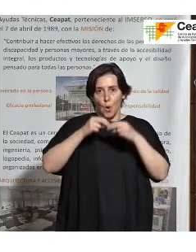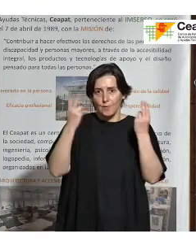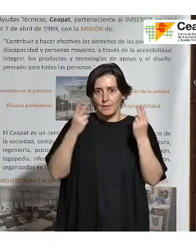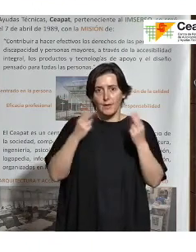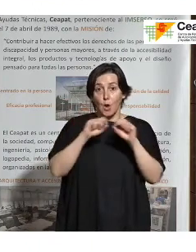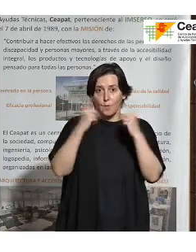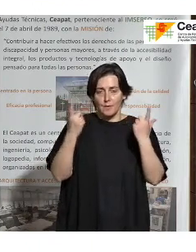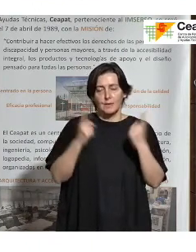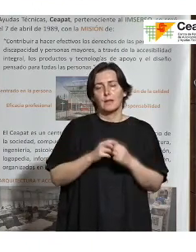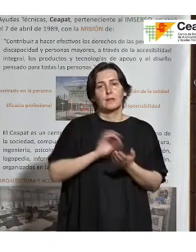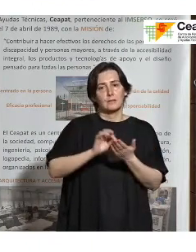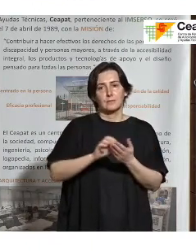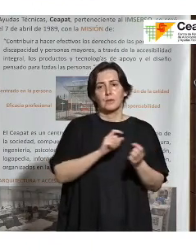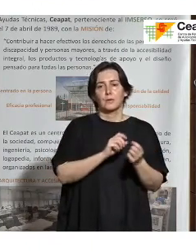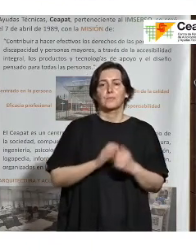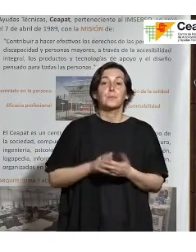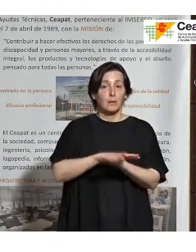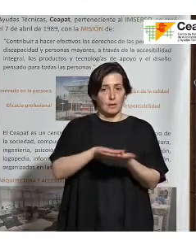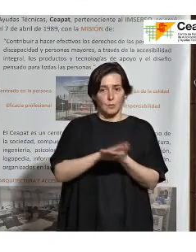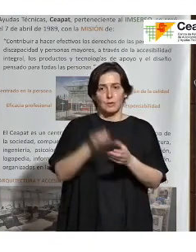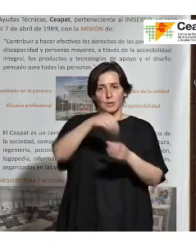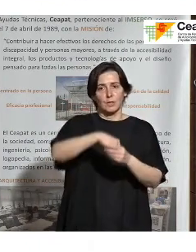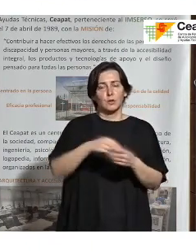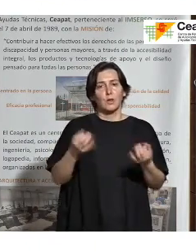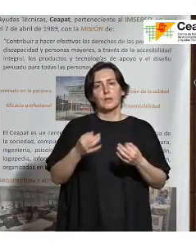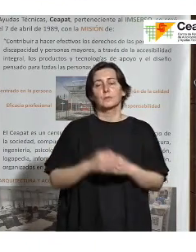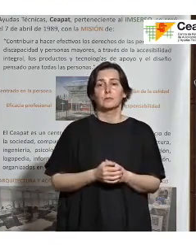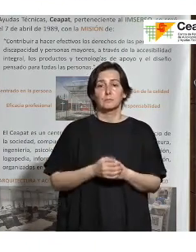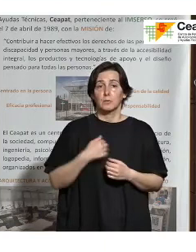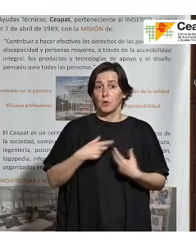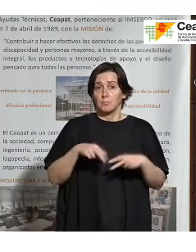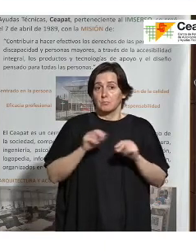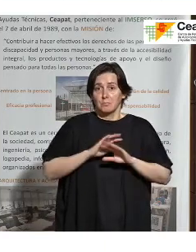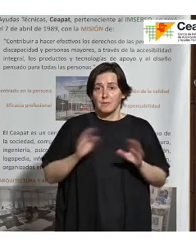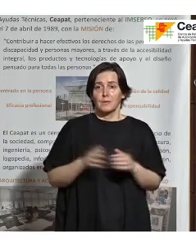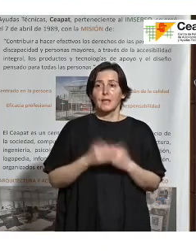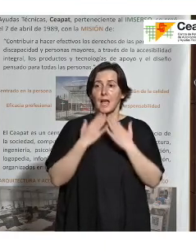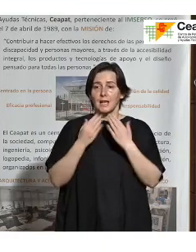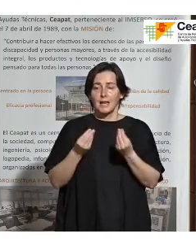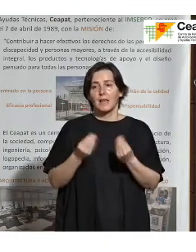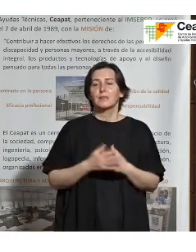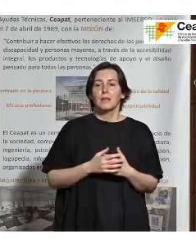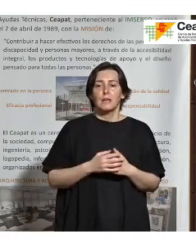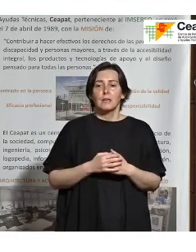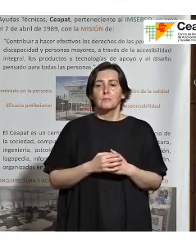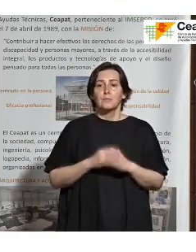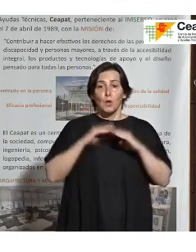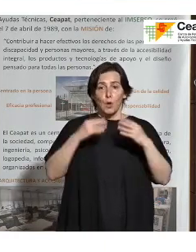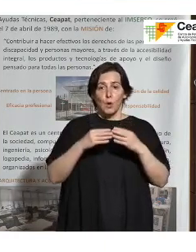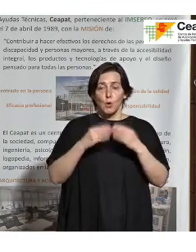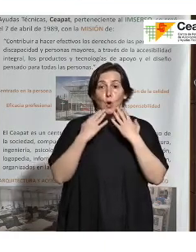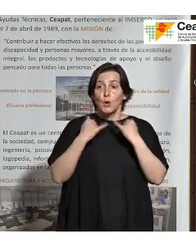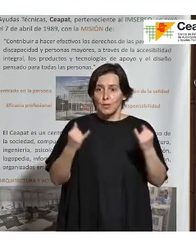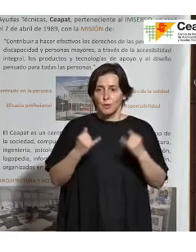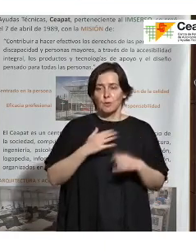incluidas entre ellas la lengua de signos. Y por mi parte, nada más. Muchas gracias. Tenéis ahí mi correo electrónico y